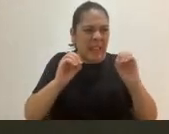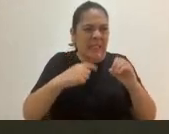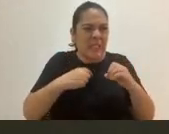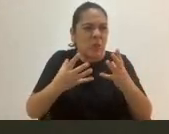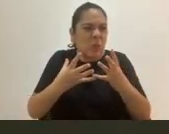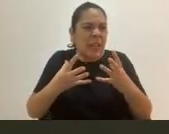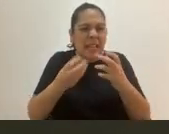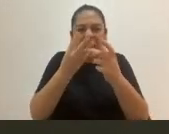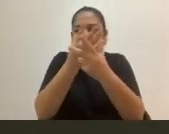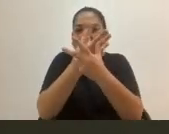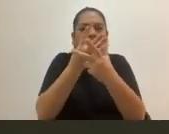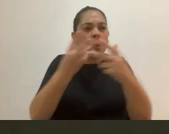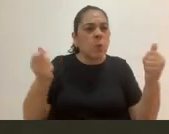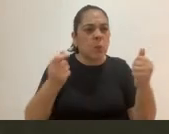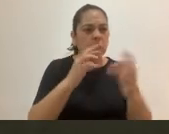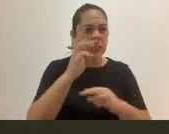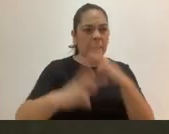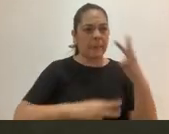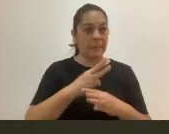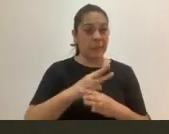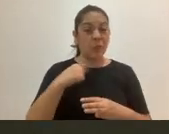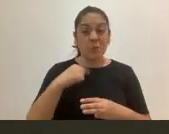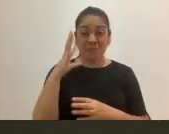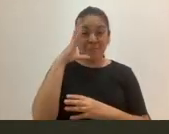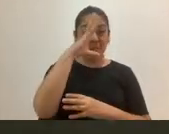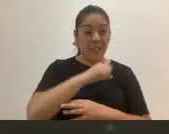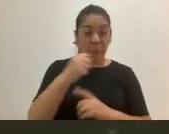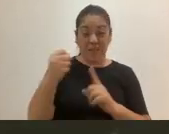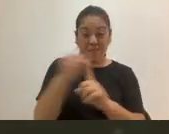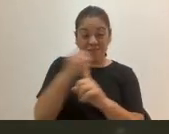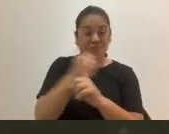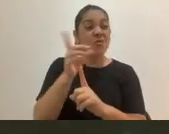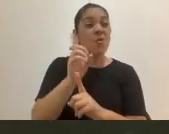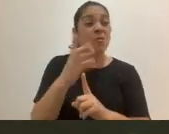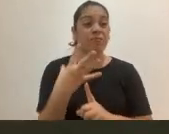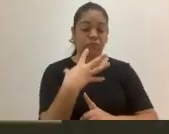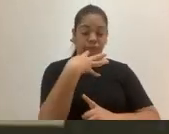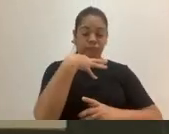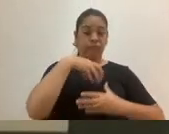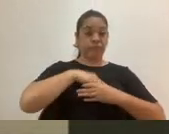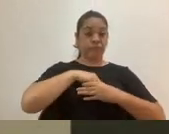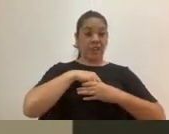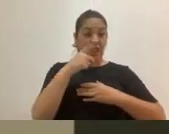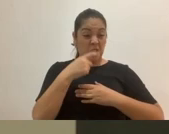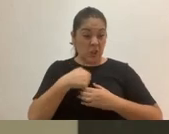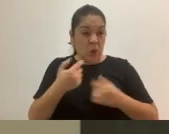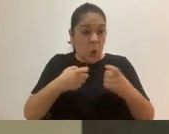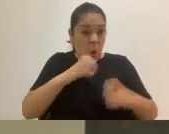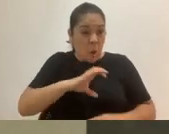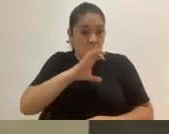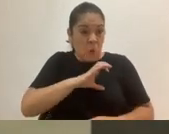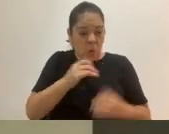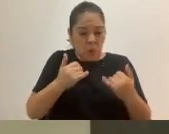Me he dado cuenta de que el maltrato está dentro de mí y que me comporto como él quería. Soy